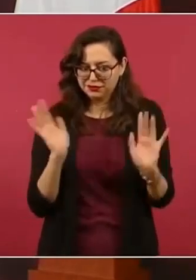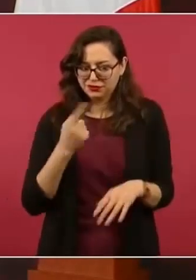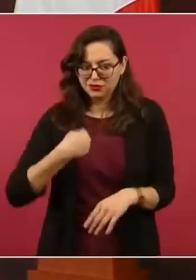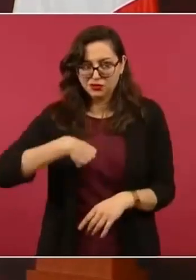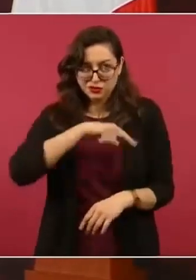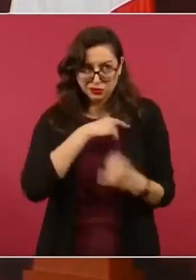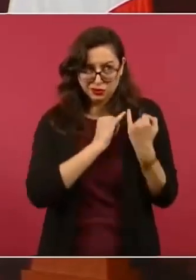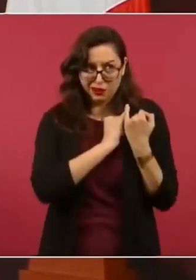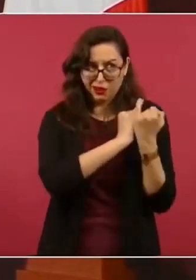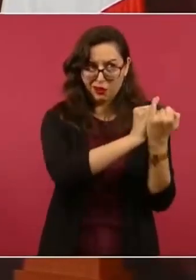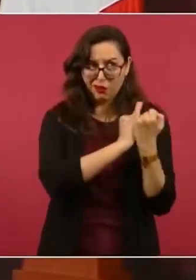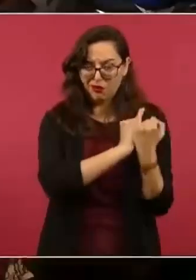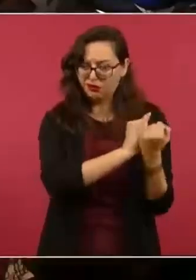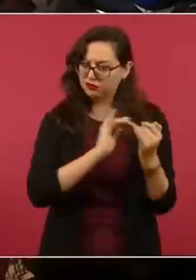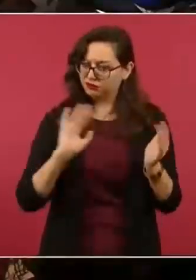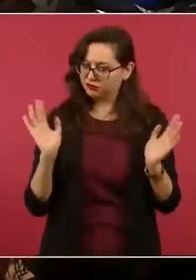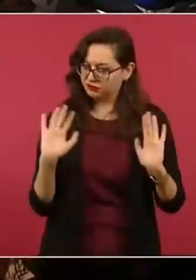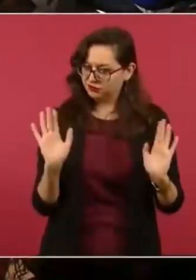bueno,